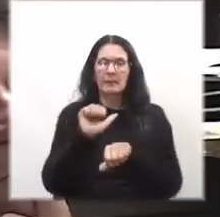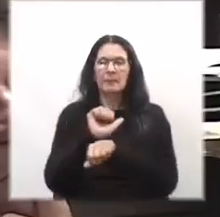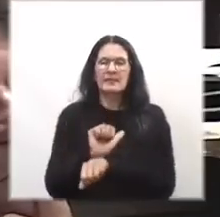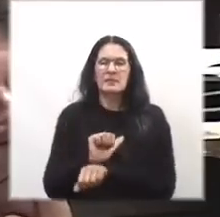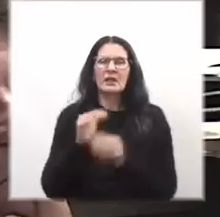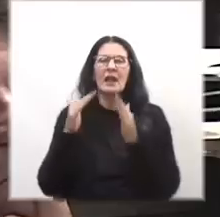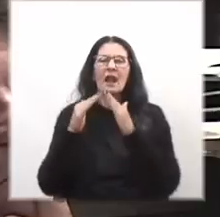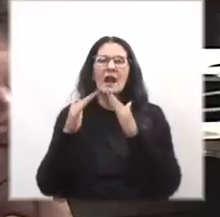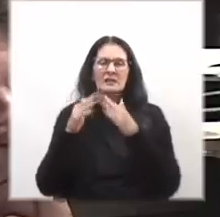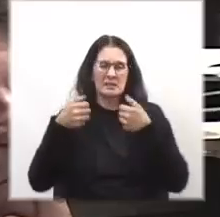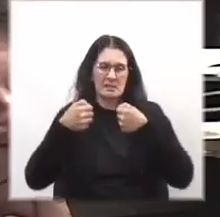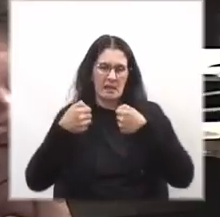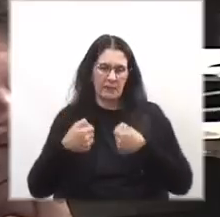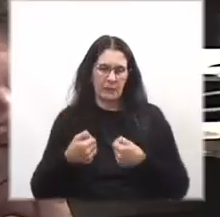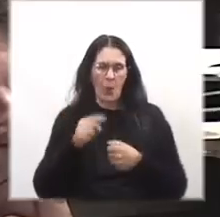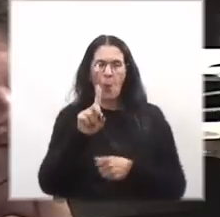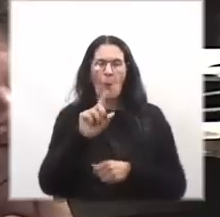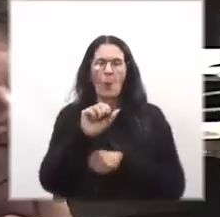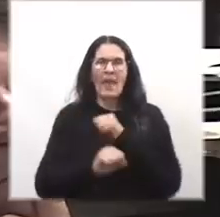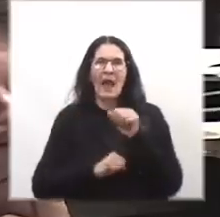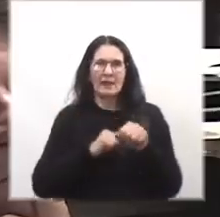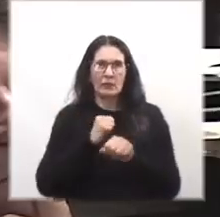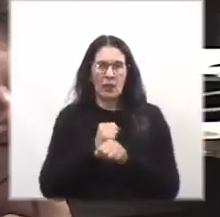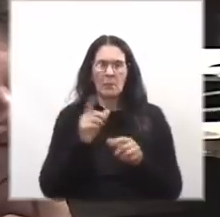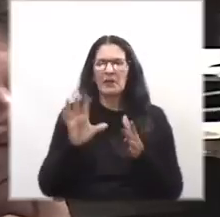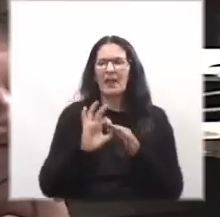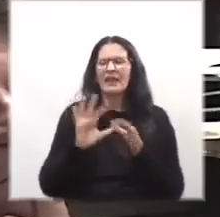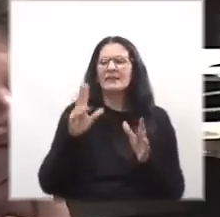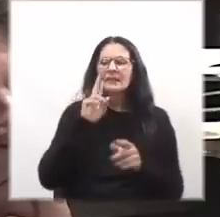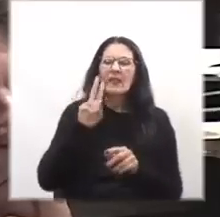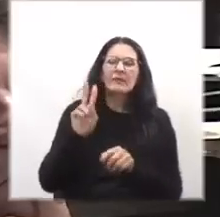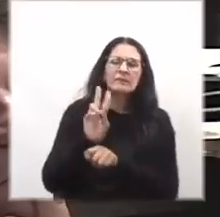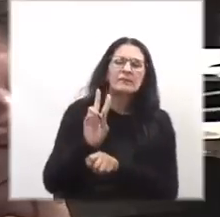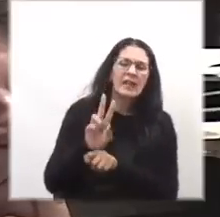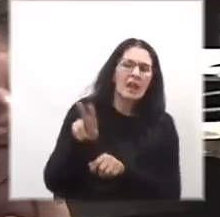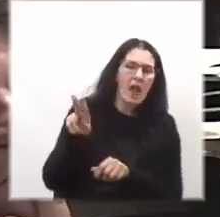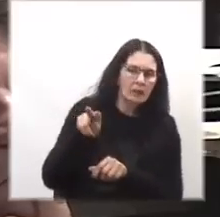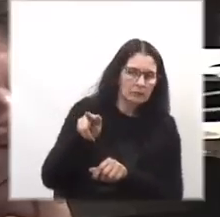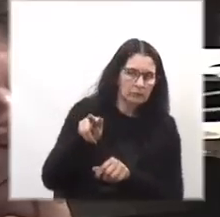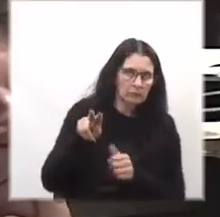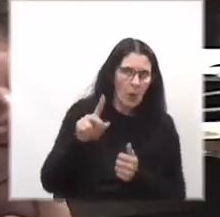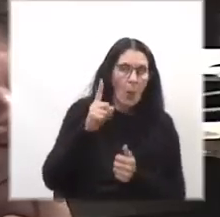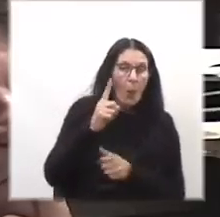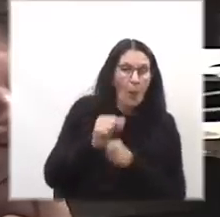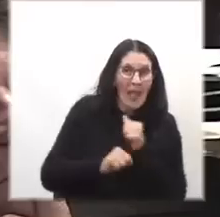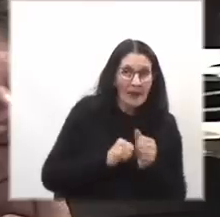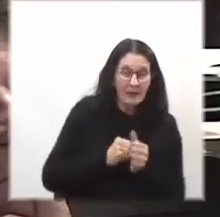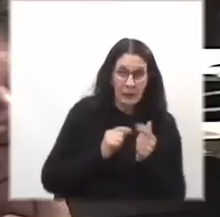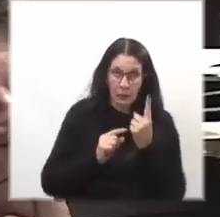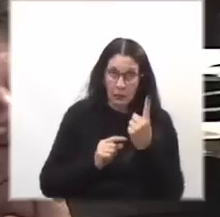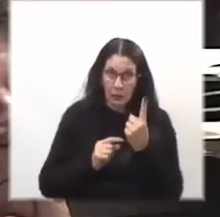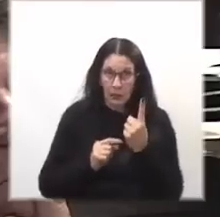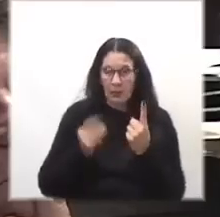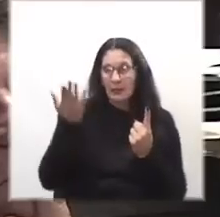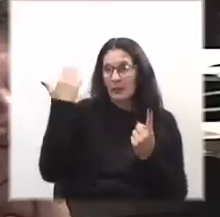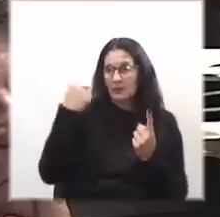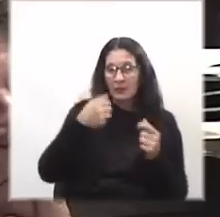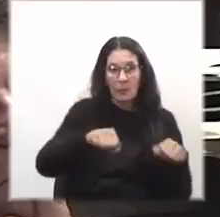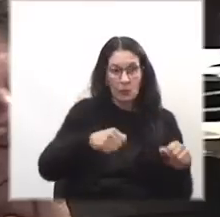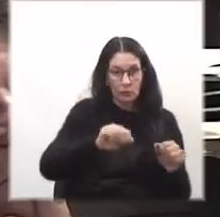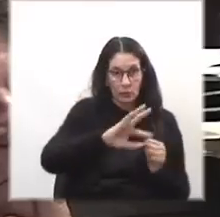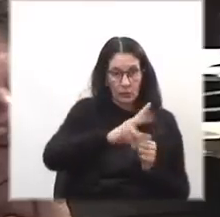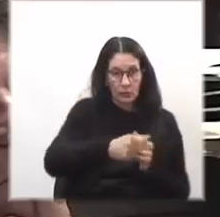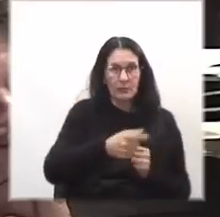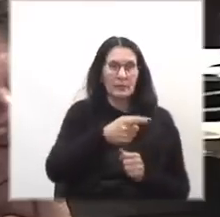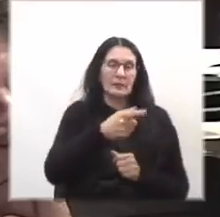prisión domiciliaria un año pero con una libertad y vigilada un año el otro día robaron una moto y le dieron 5